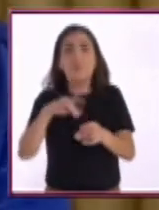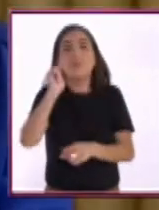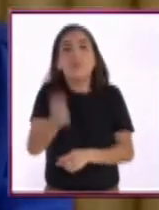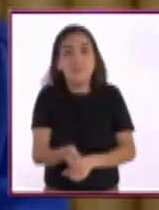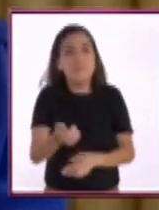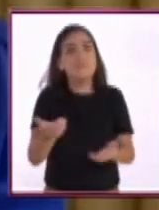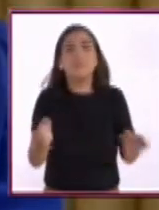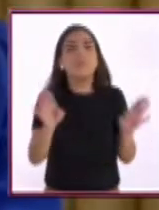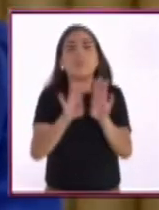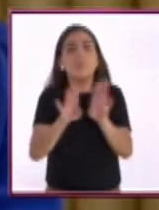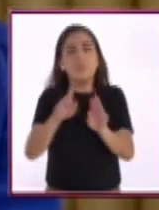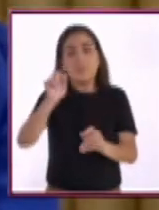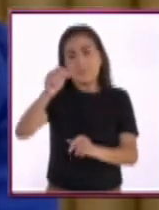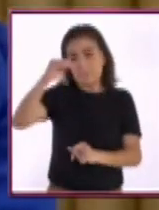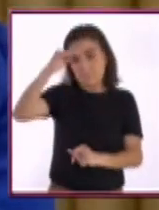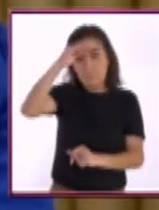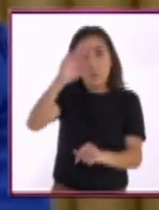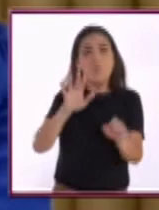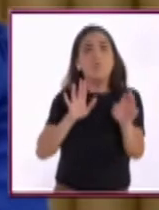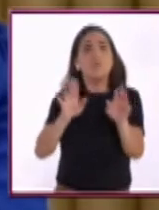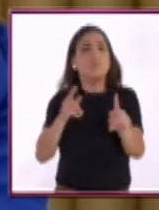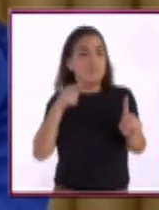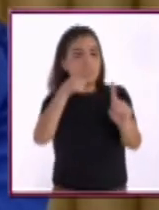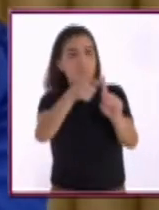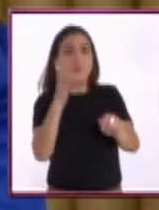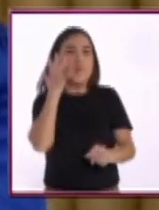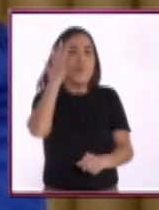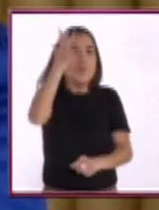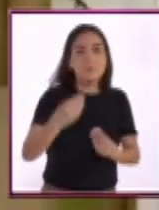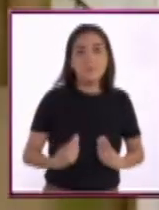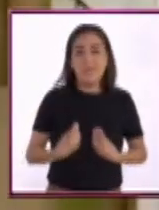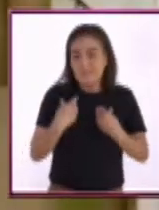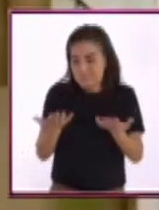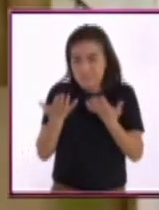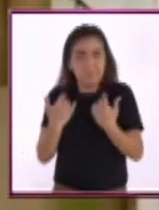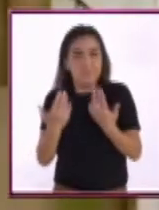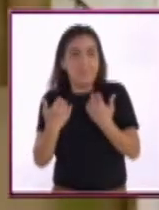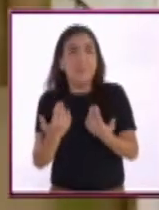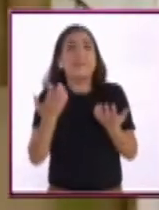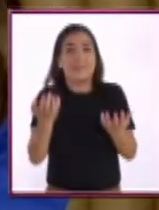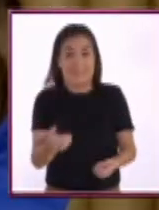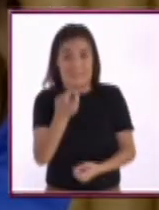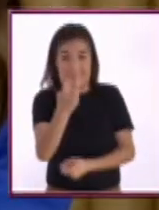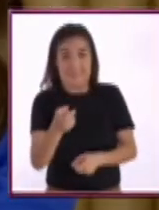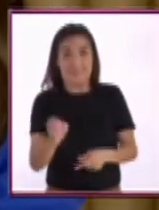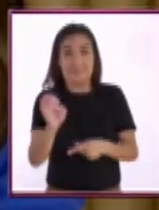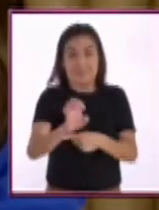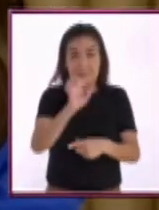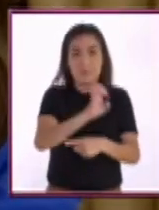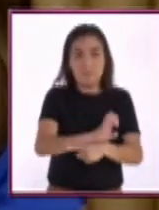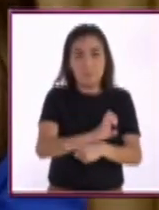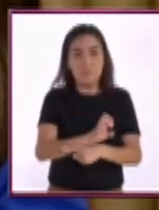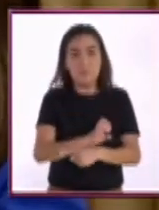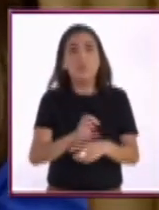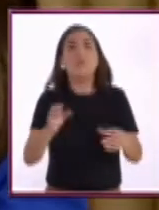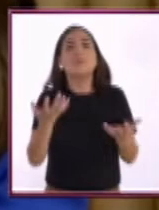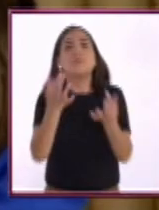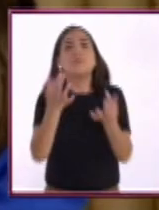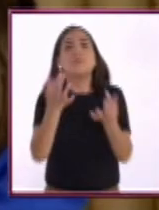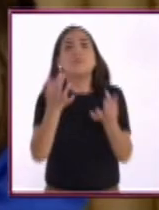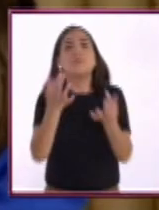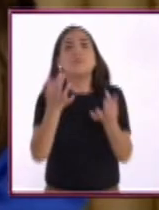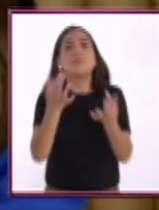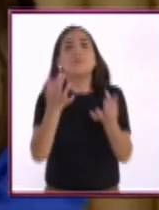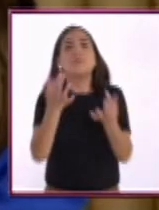en su conjunto, no tenemos perspectiva de vida para nosotros mismos. Definitivamente. Entonces, de allí la